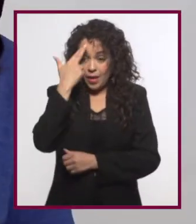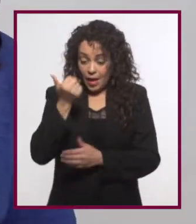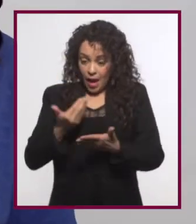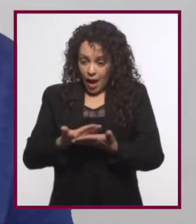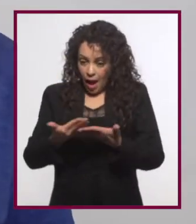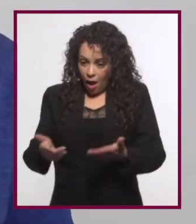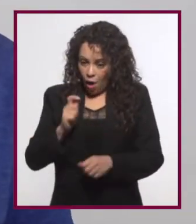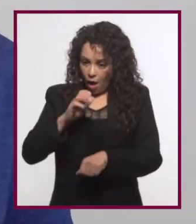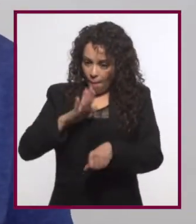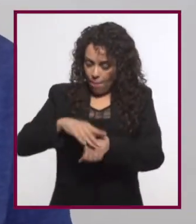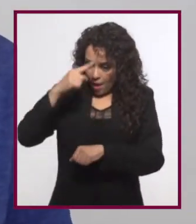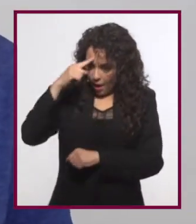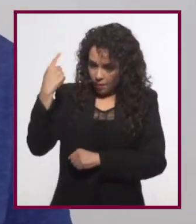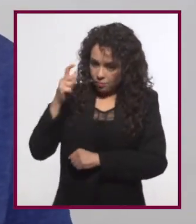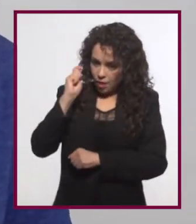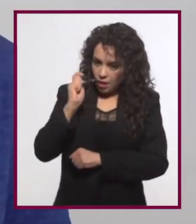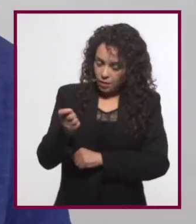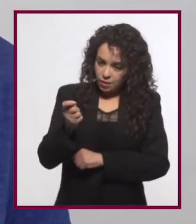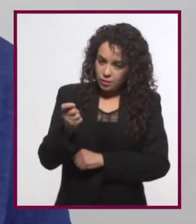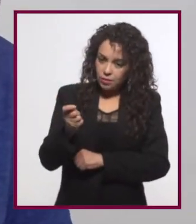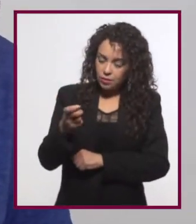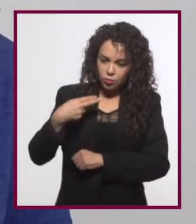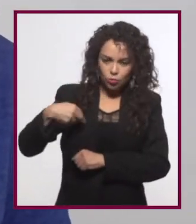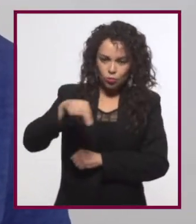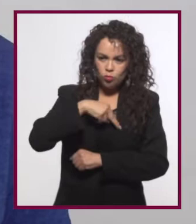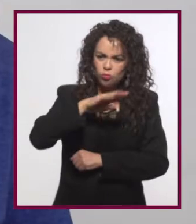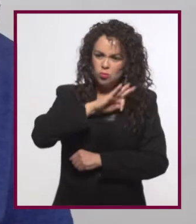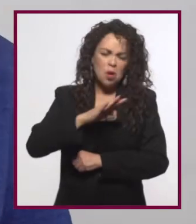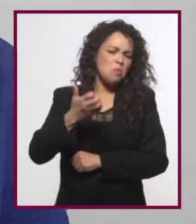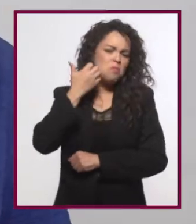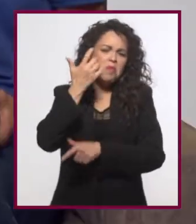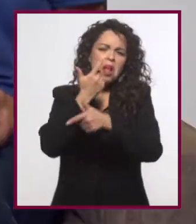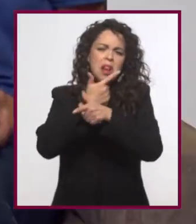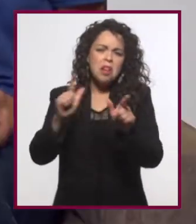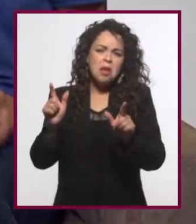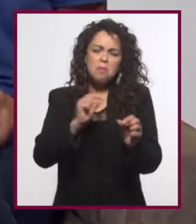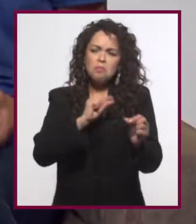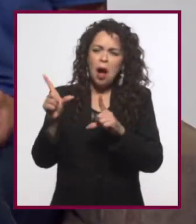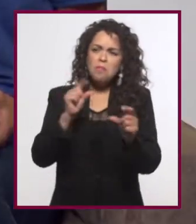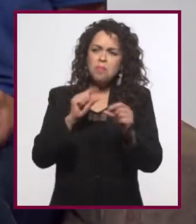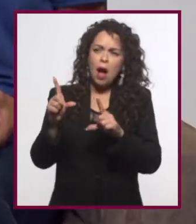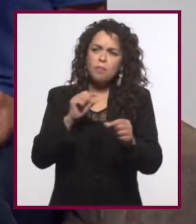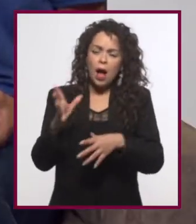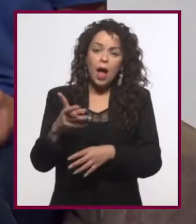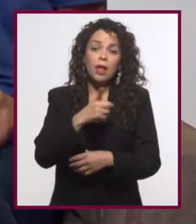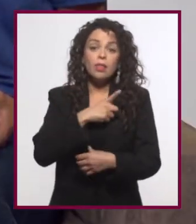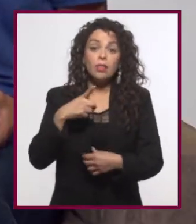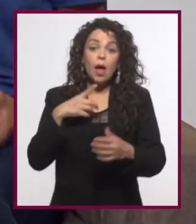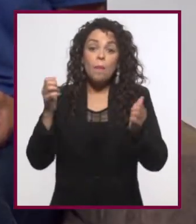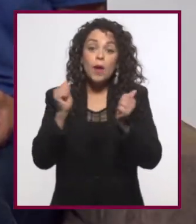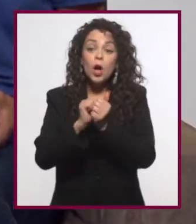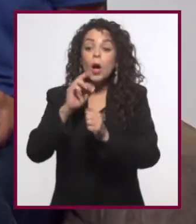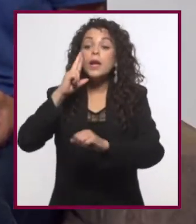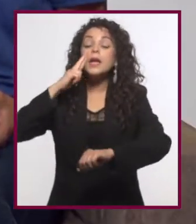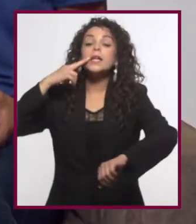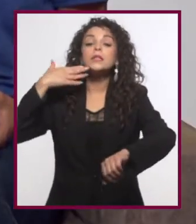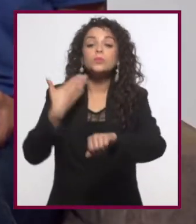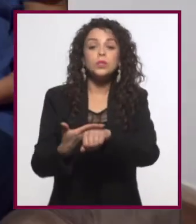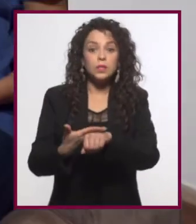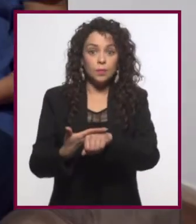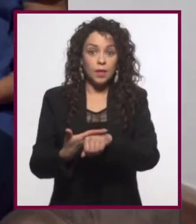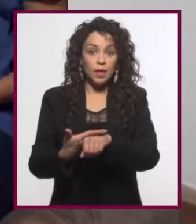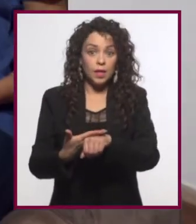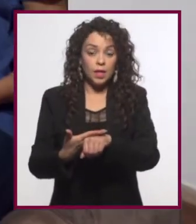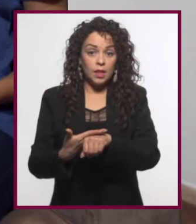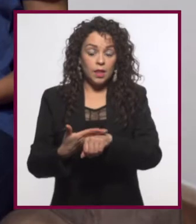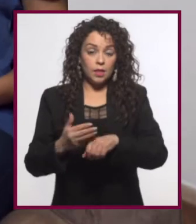con tanta facilidad para poder publicar lo que queramos, debemos hacerlo con responsabilidad.